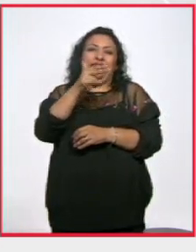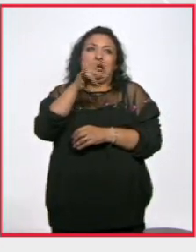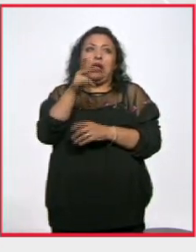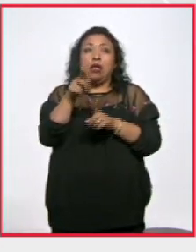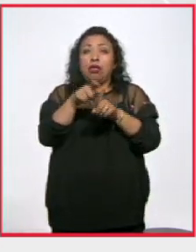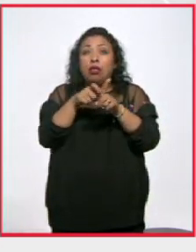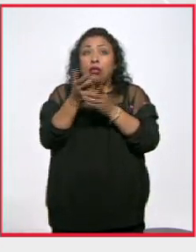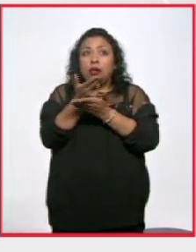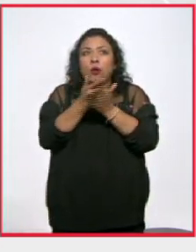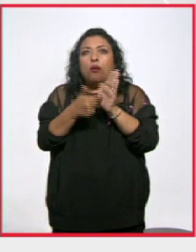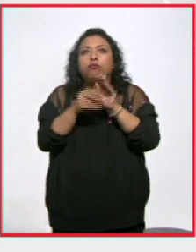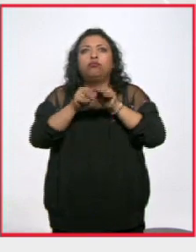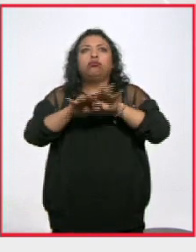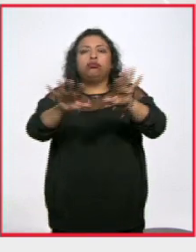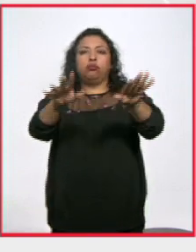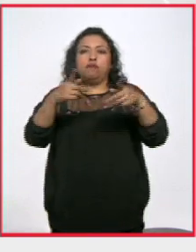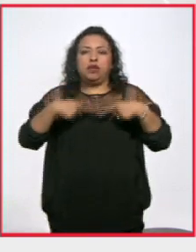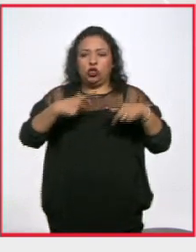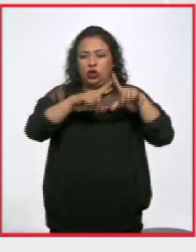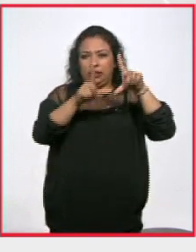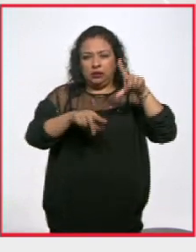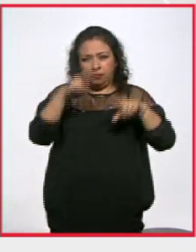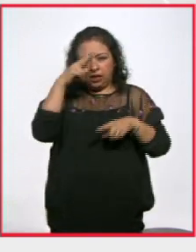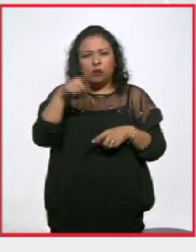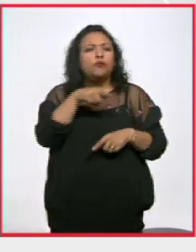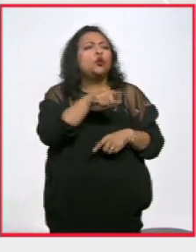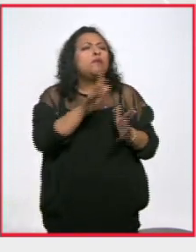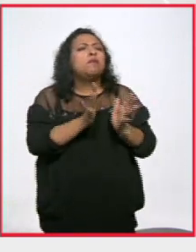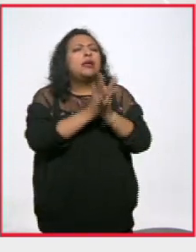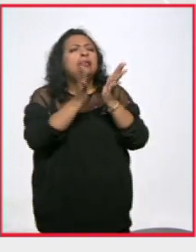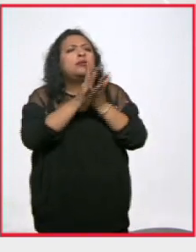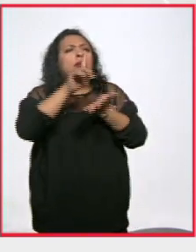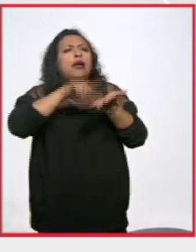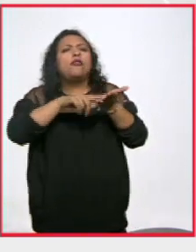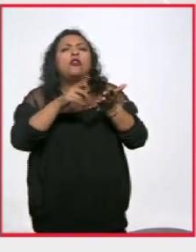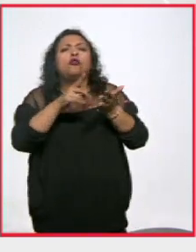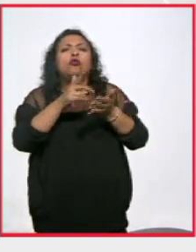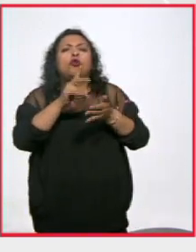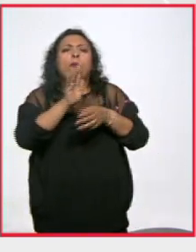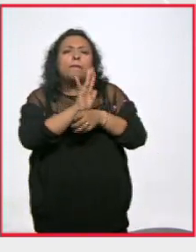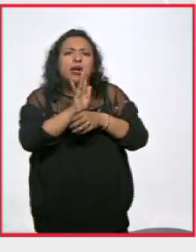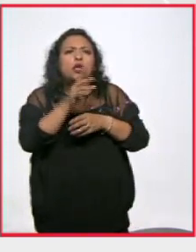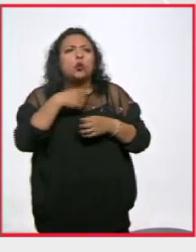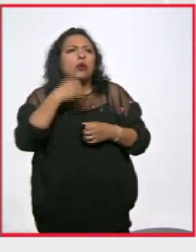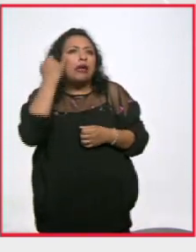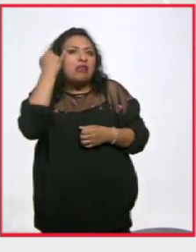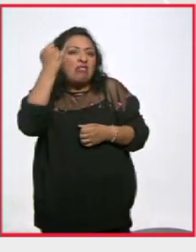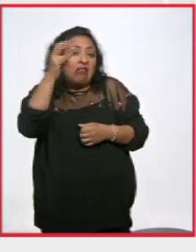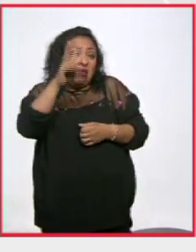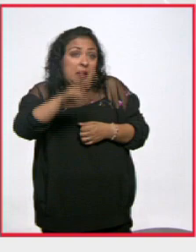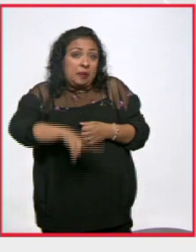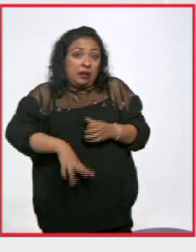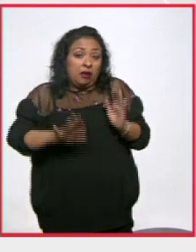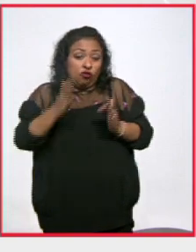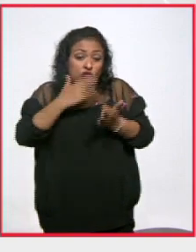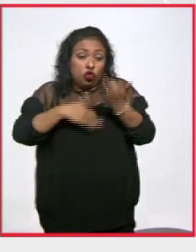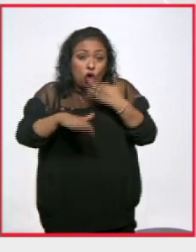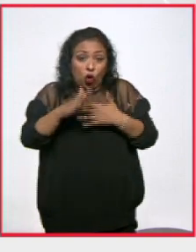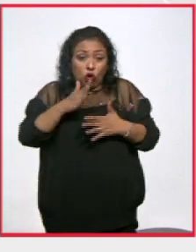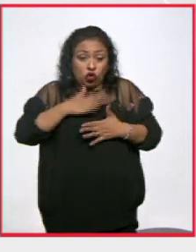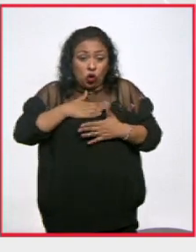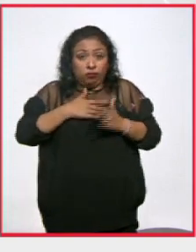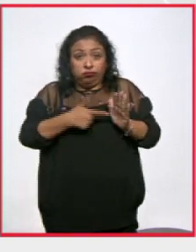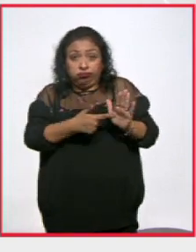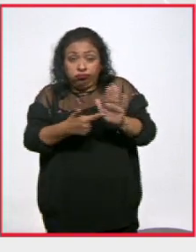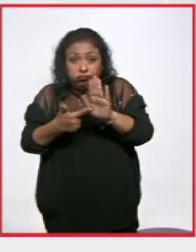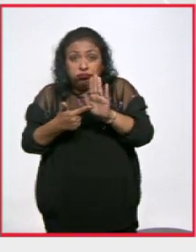a la mayoría del público mexicano ¿cómo fue para ti trabajar en este proyecto justamente tomando en cuenta esta idea de que al final de cuentas todo lo que tú ibas a